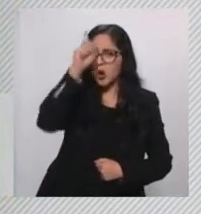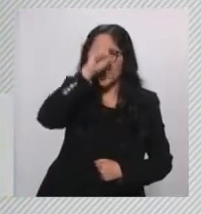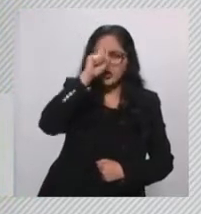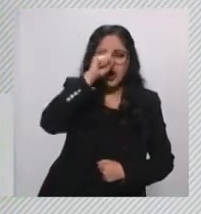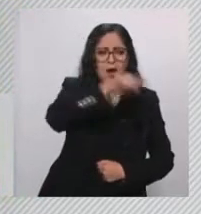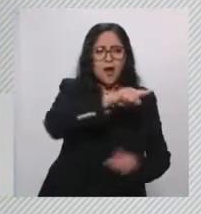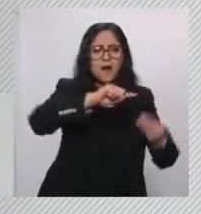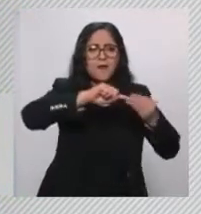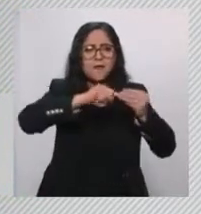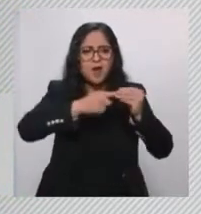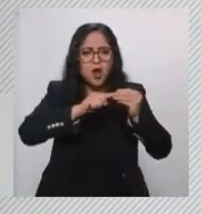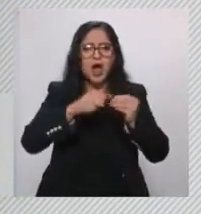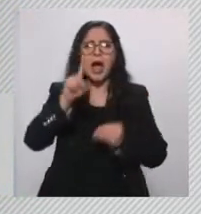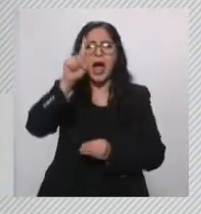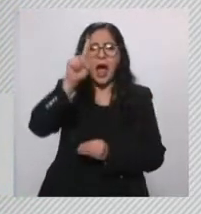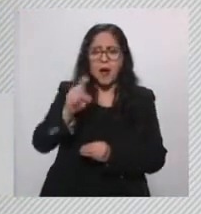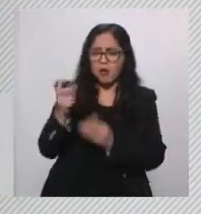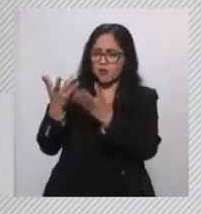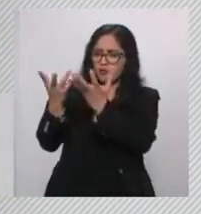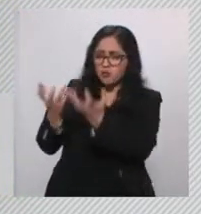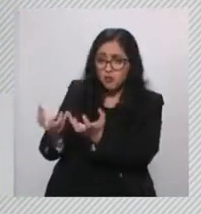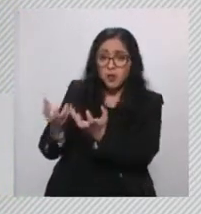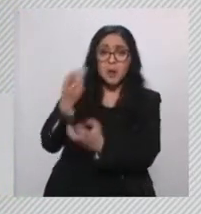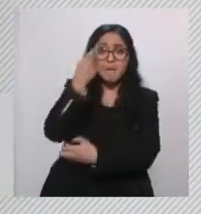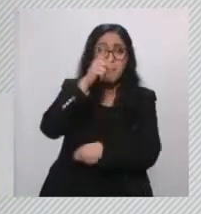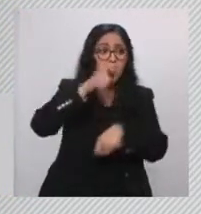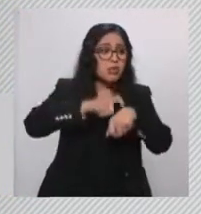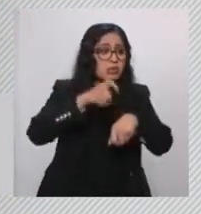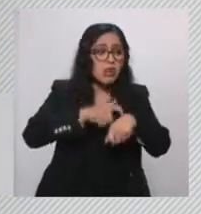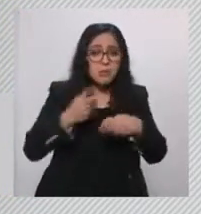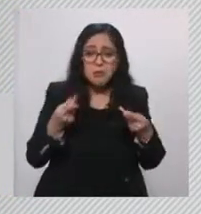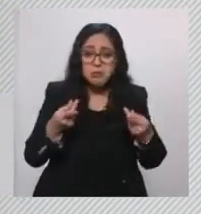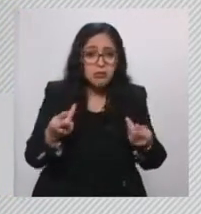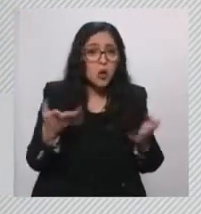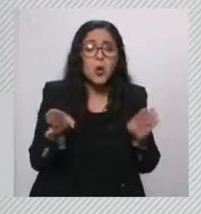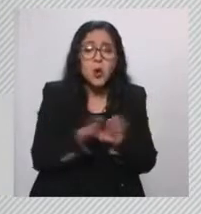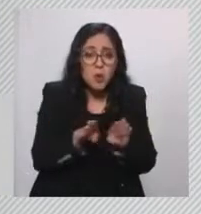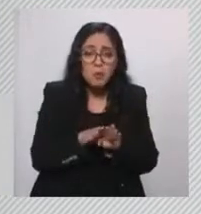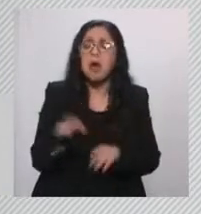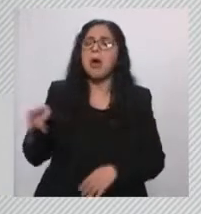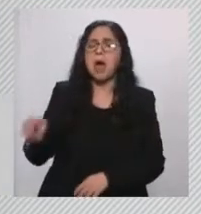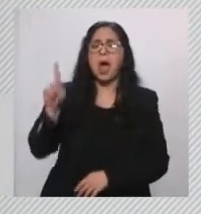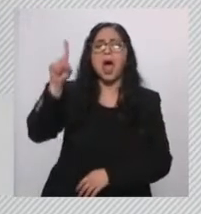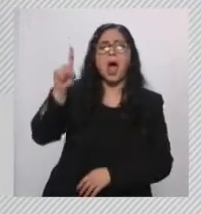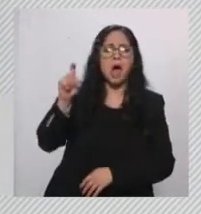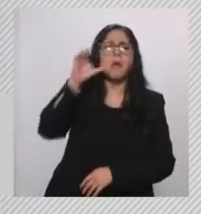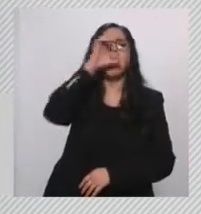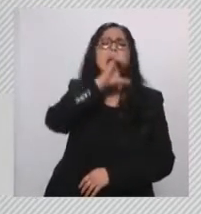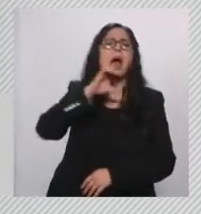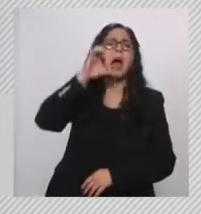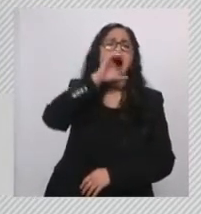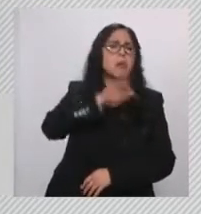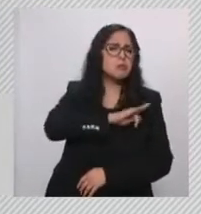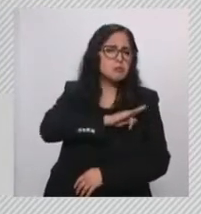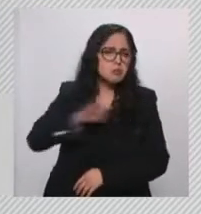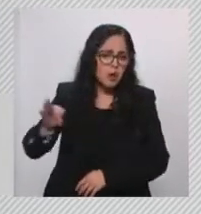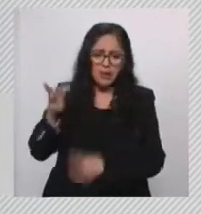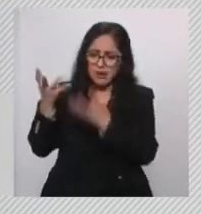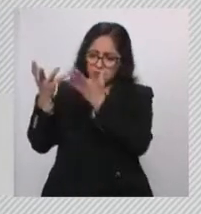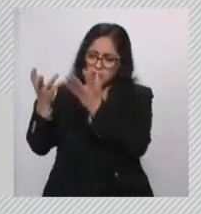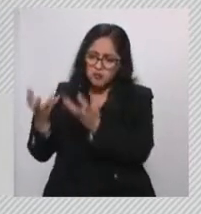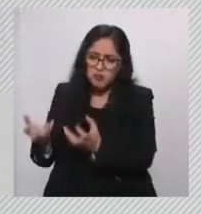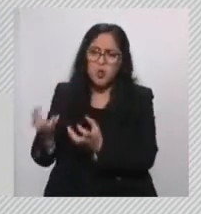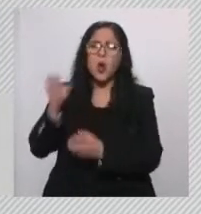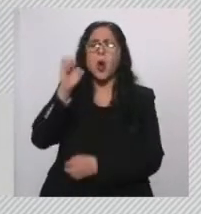un tip es que sea un remojo en agua caliente, eso va a acelerar también. Utilizar algún fermento tipo el